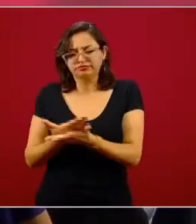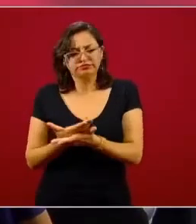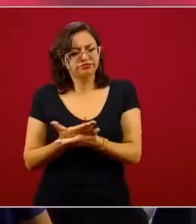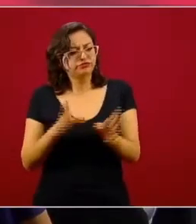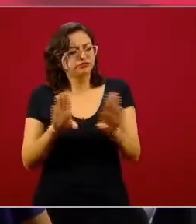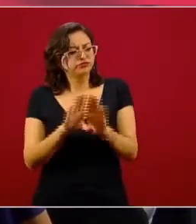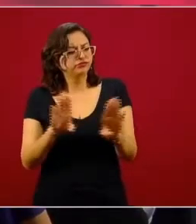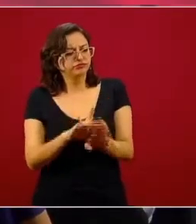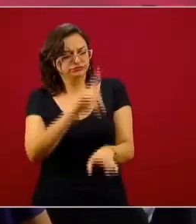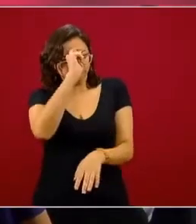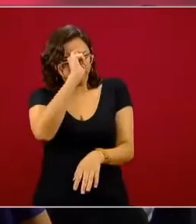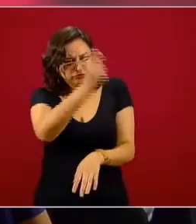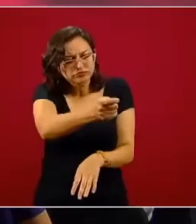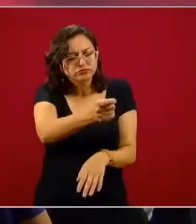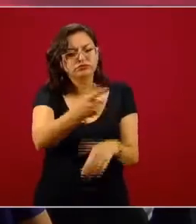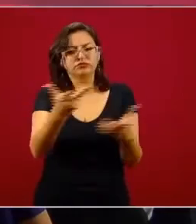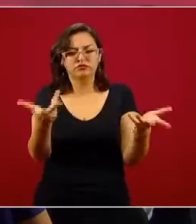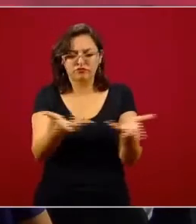siguiente?